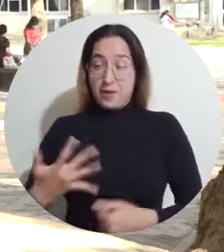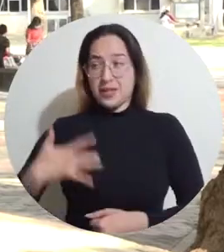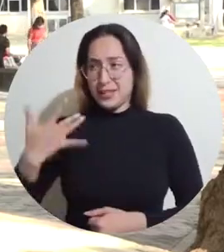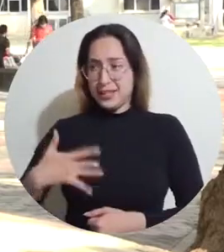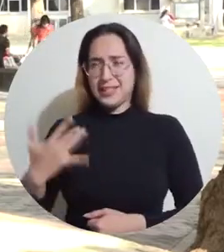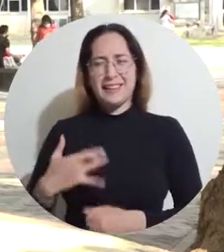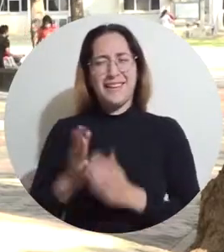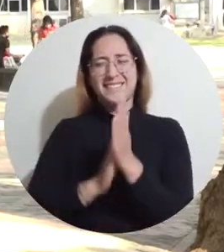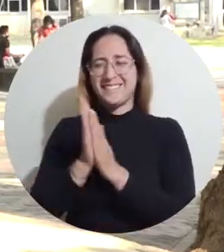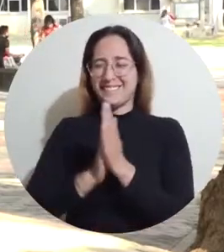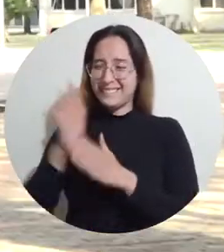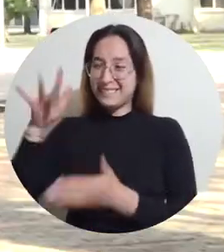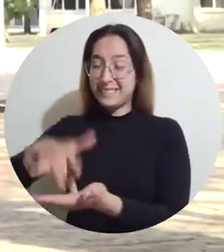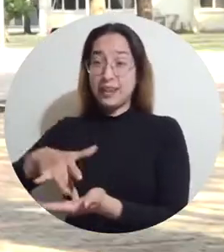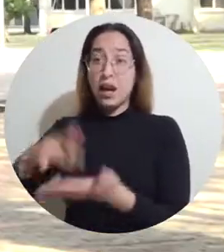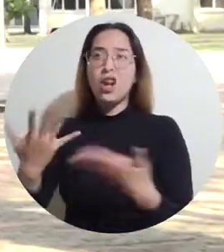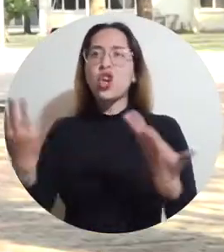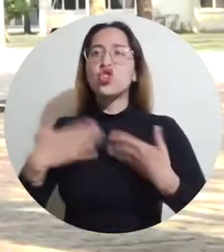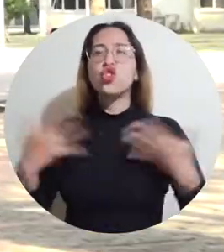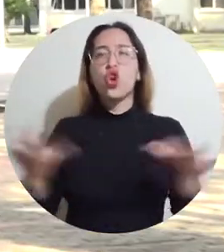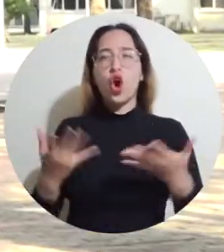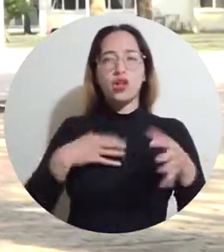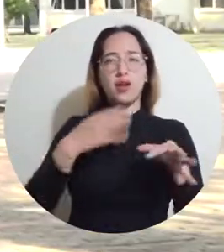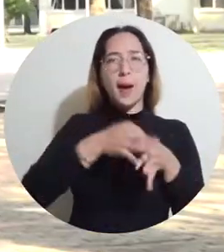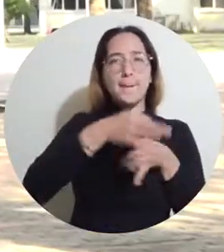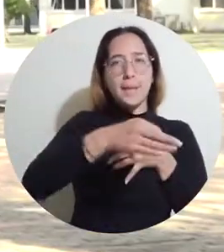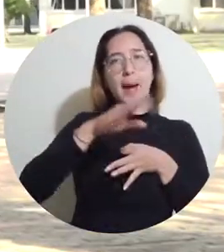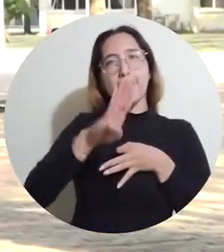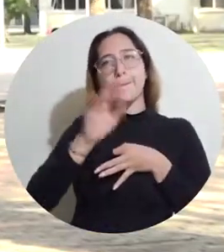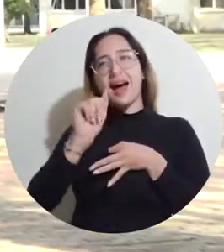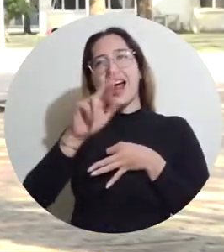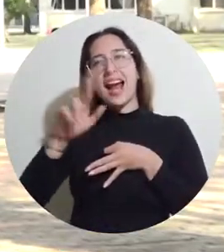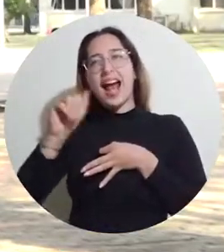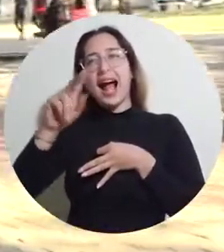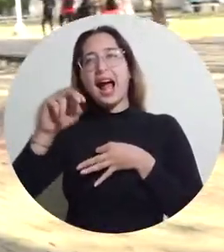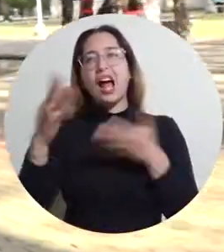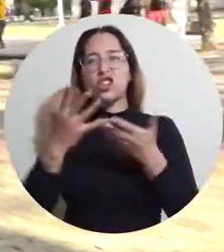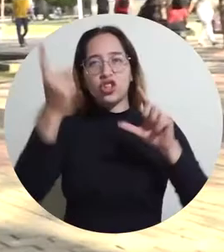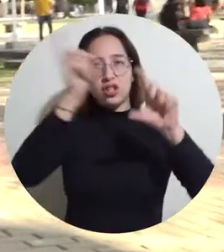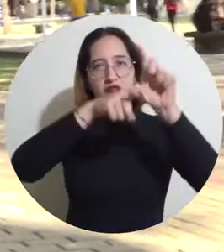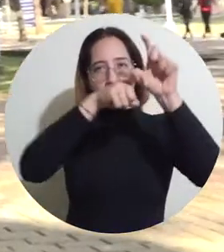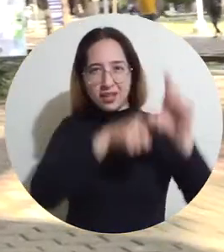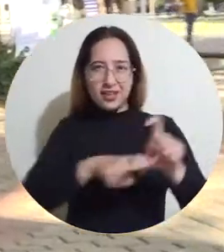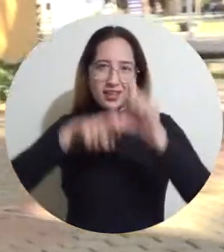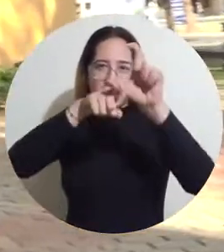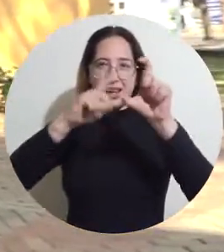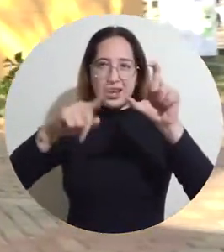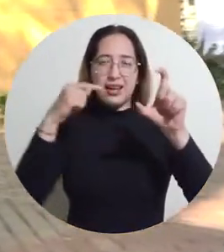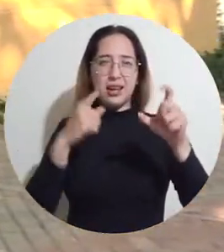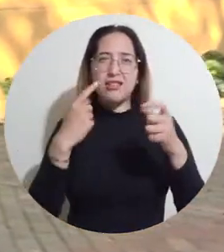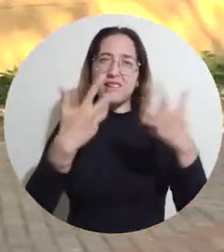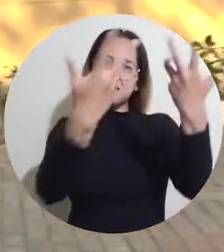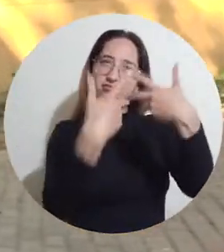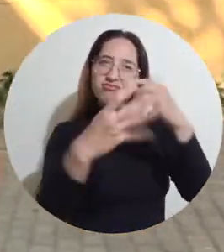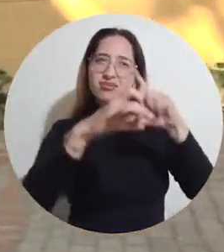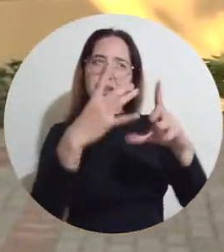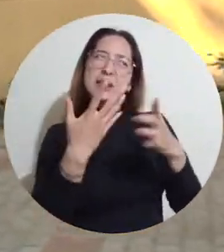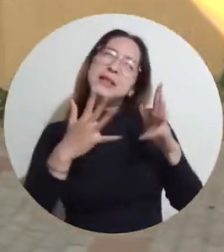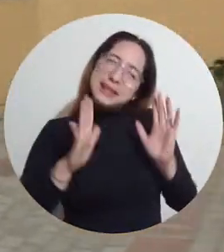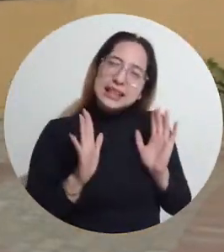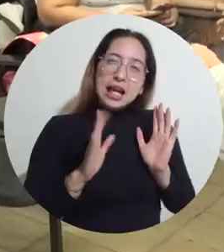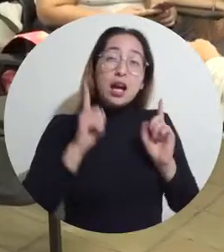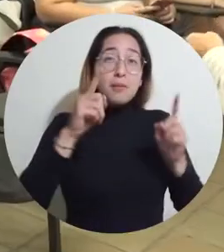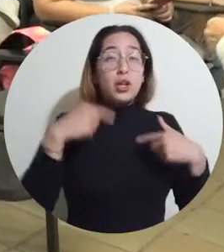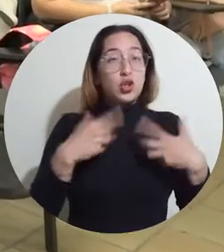emocionada de estar aquí en la universidad. Vengo de La Guajira, de un pueblo que se llama Barrancas. Tenía la necesidad de dar las clases de manera